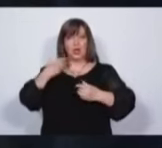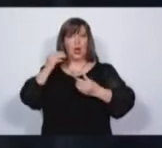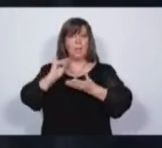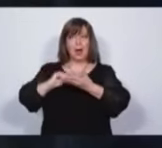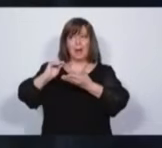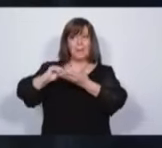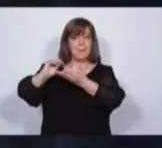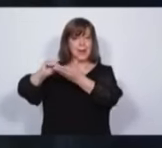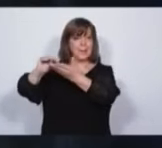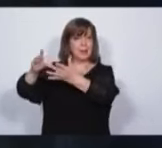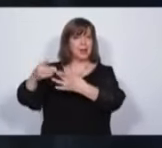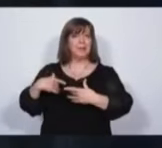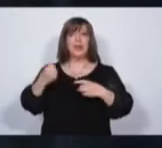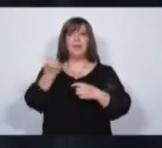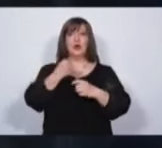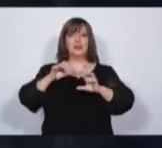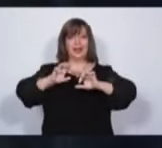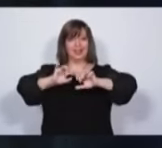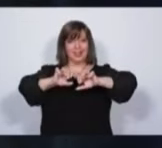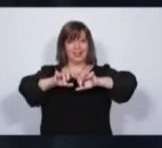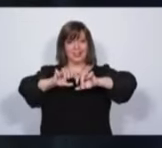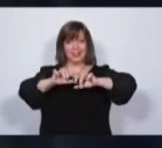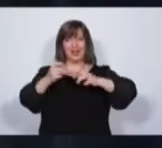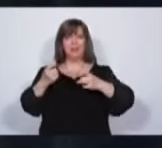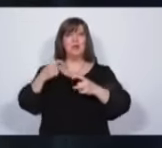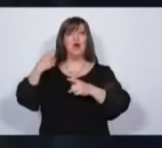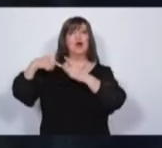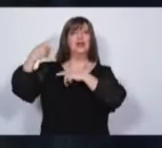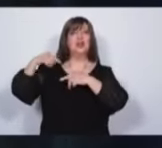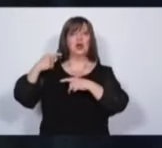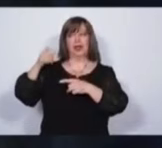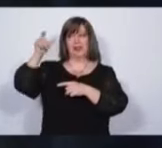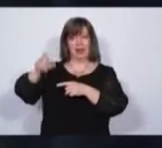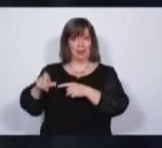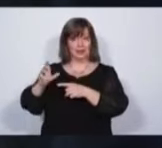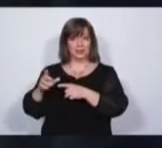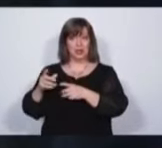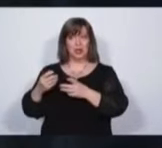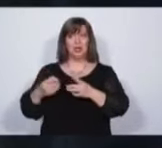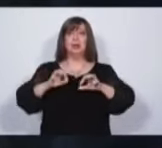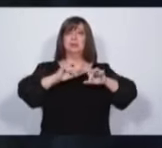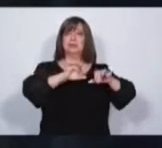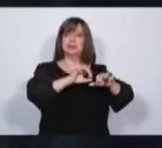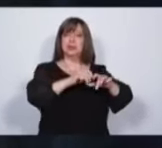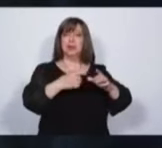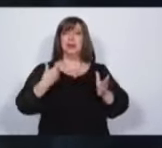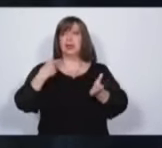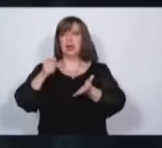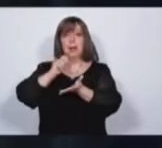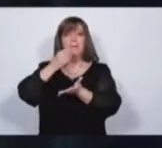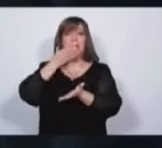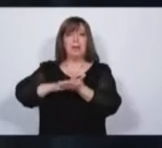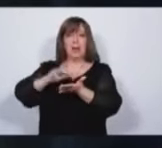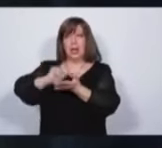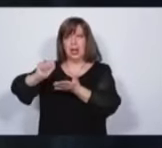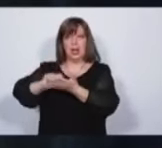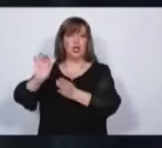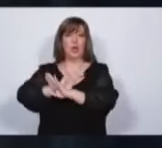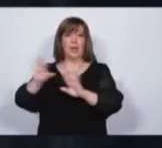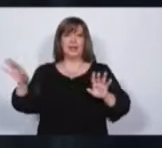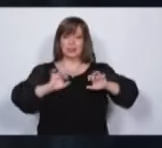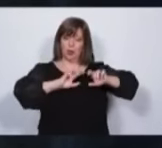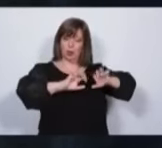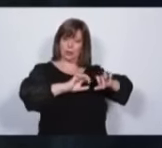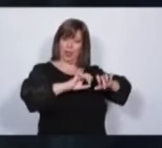útiles con una historia clínica digital única, que esté accesible en todos los centros de salud y hospitales y esa